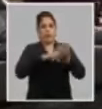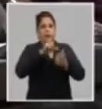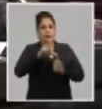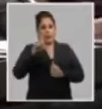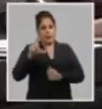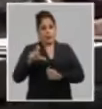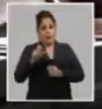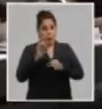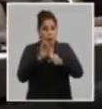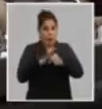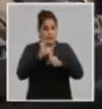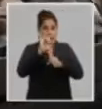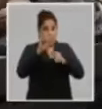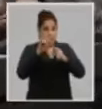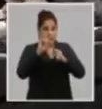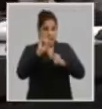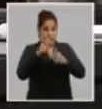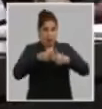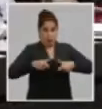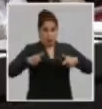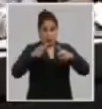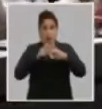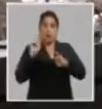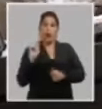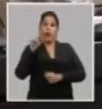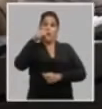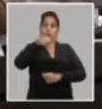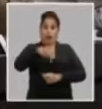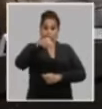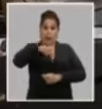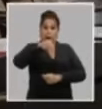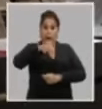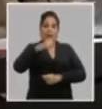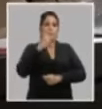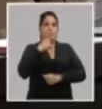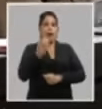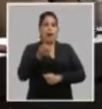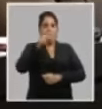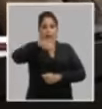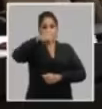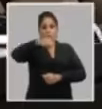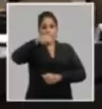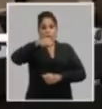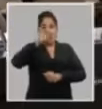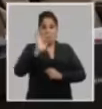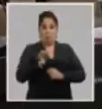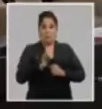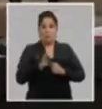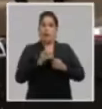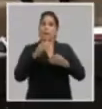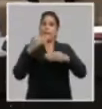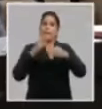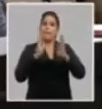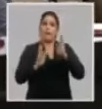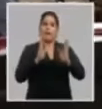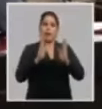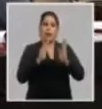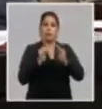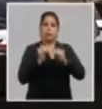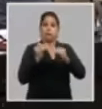desde el sexto congreso hasta la fecha y la actualización de estos para el periodo